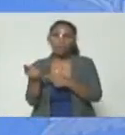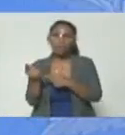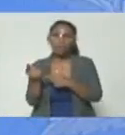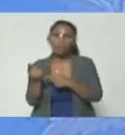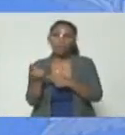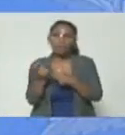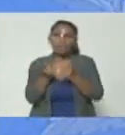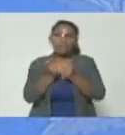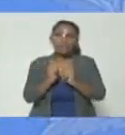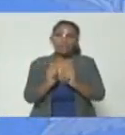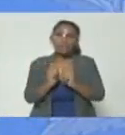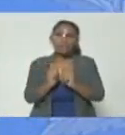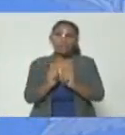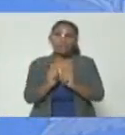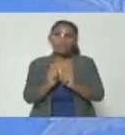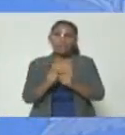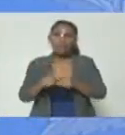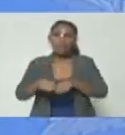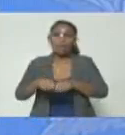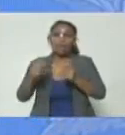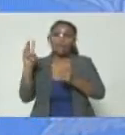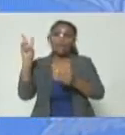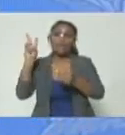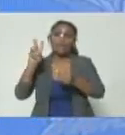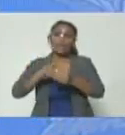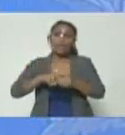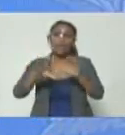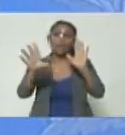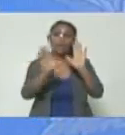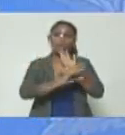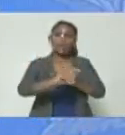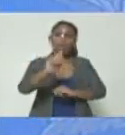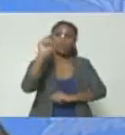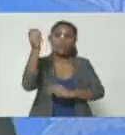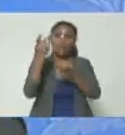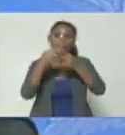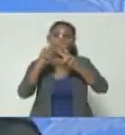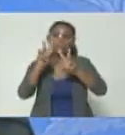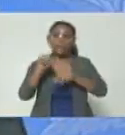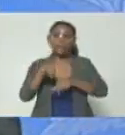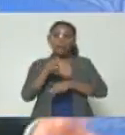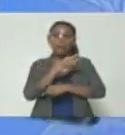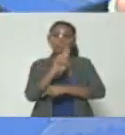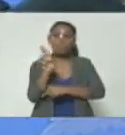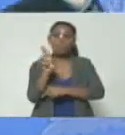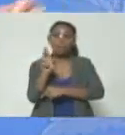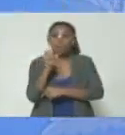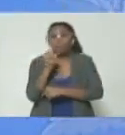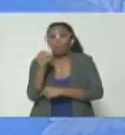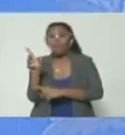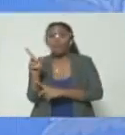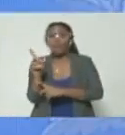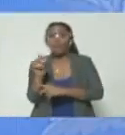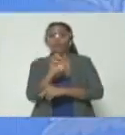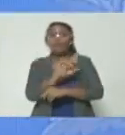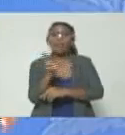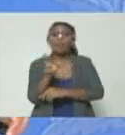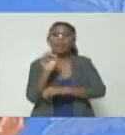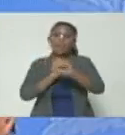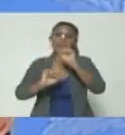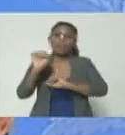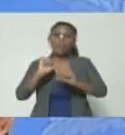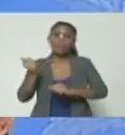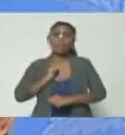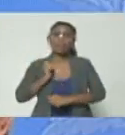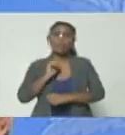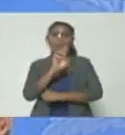intentó perpetrar hechos que violan la constitución y la paz de la República bueno y la República se defiende como se defiende cualquier